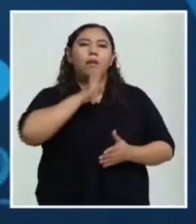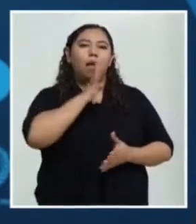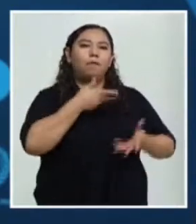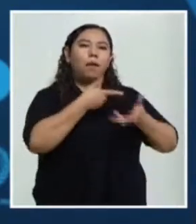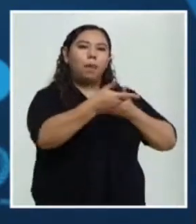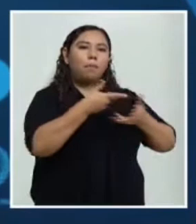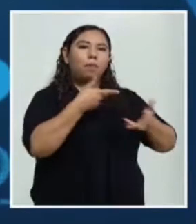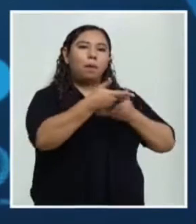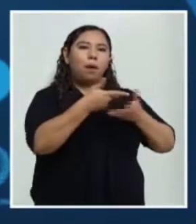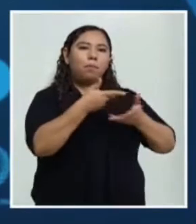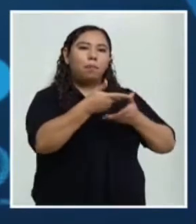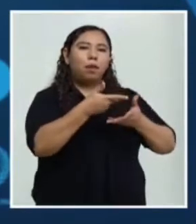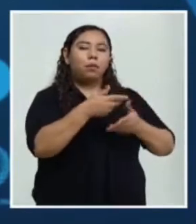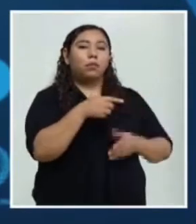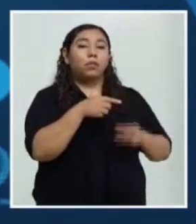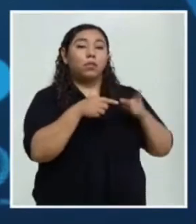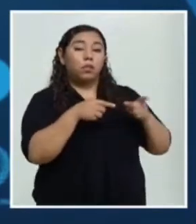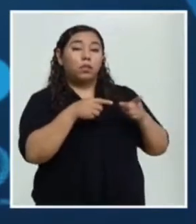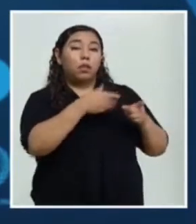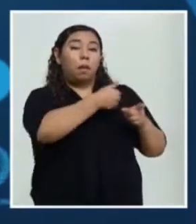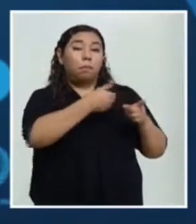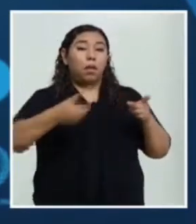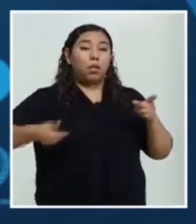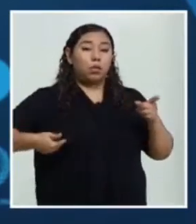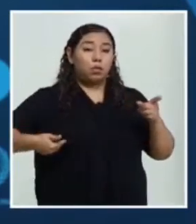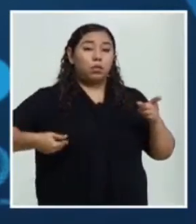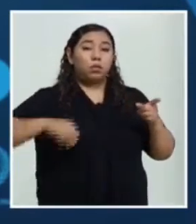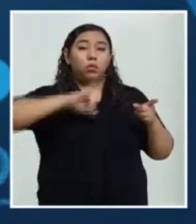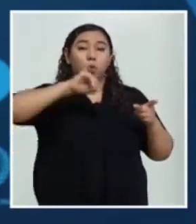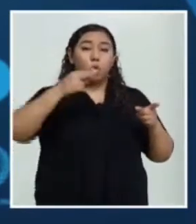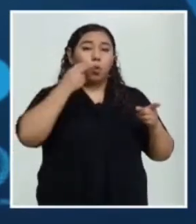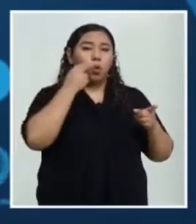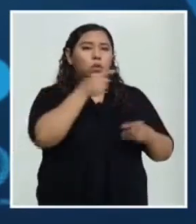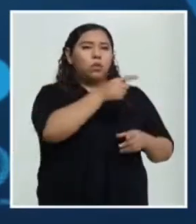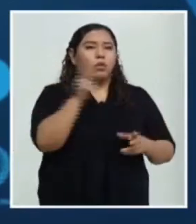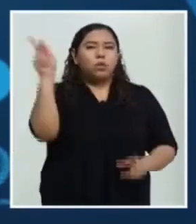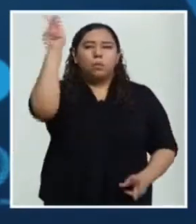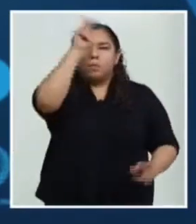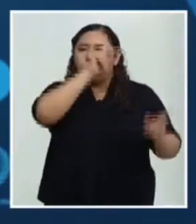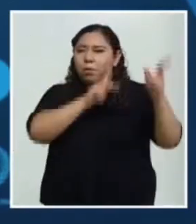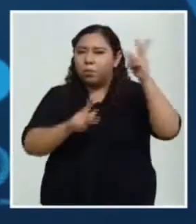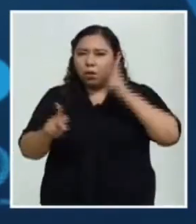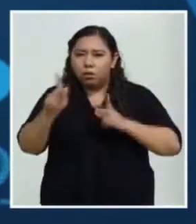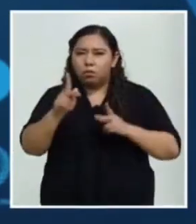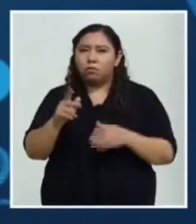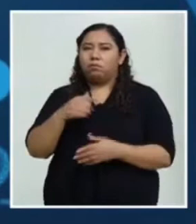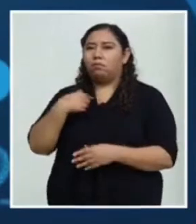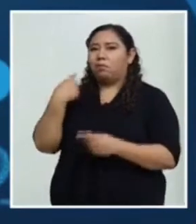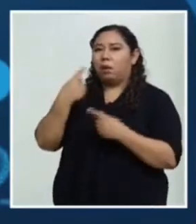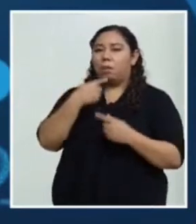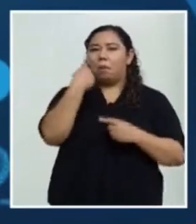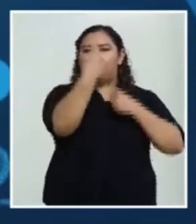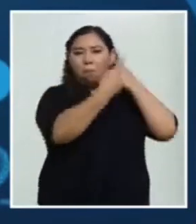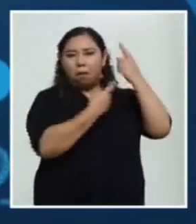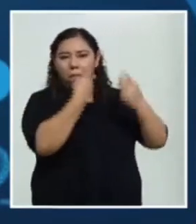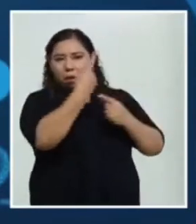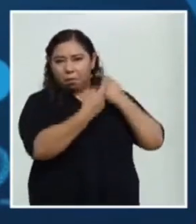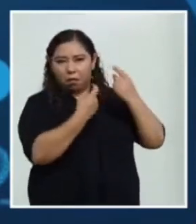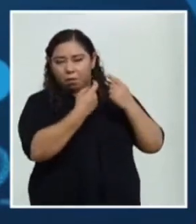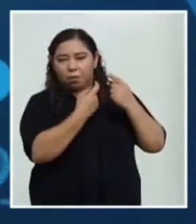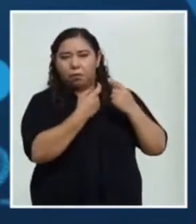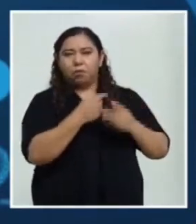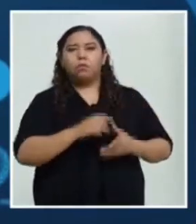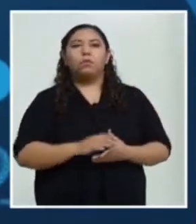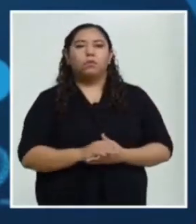demostró su preocupación para tener informaciones, cómo se puede garantizar la